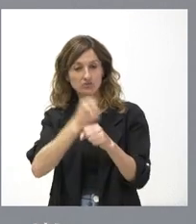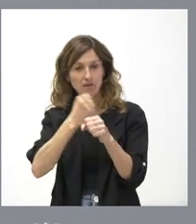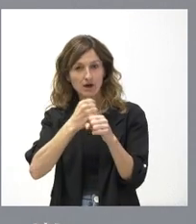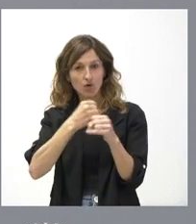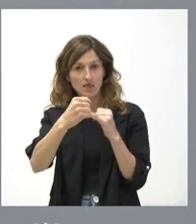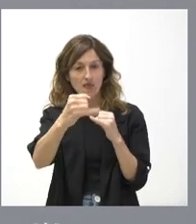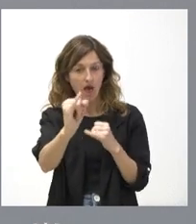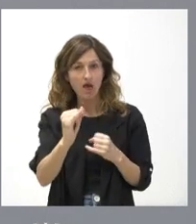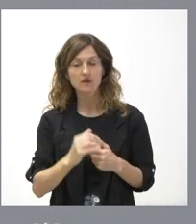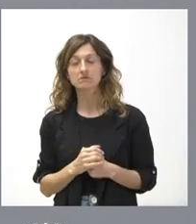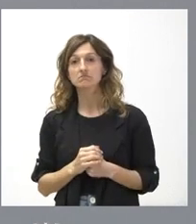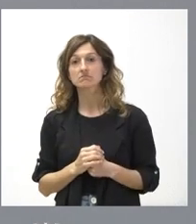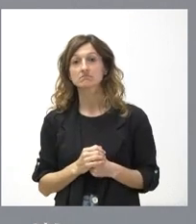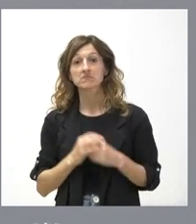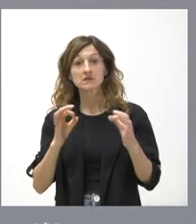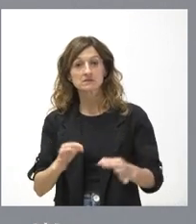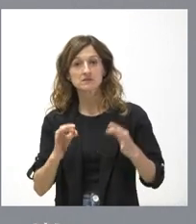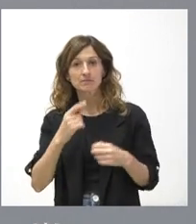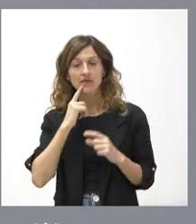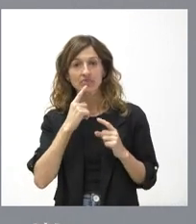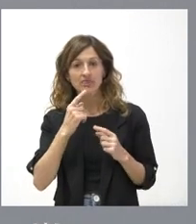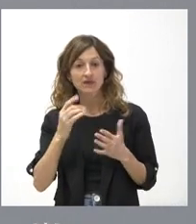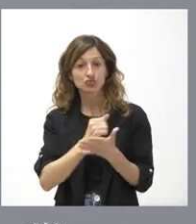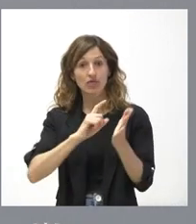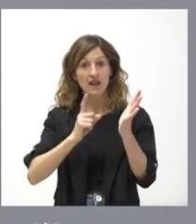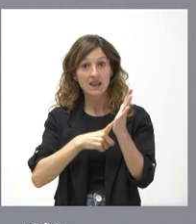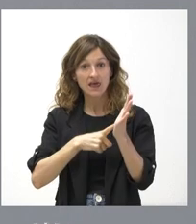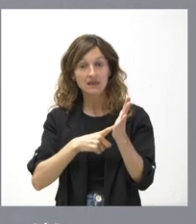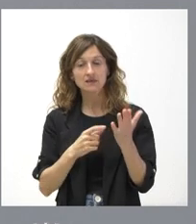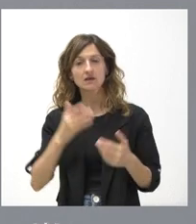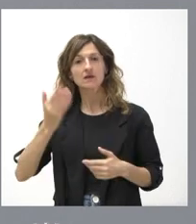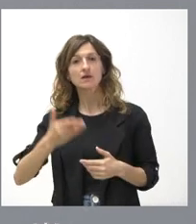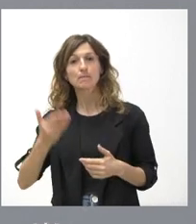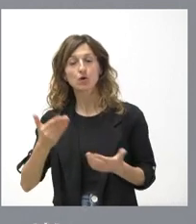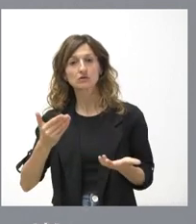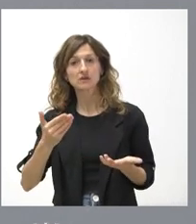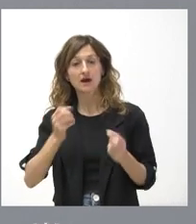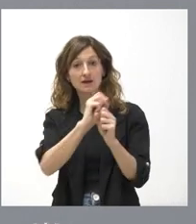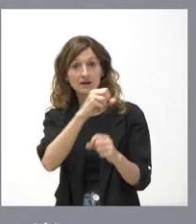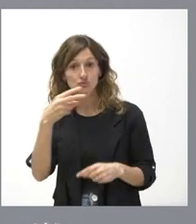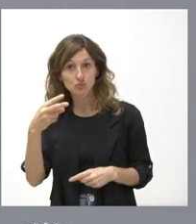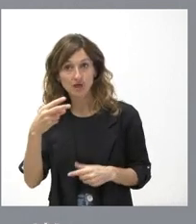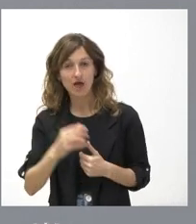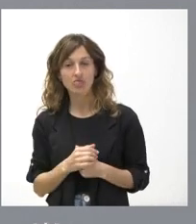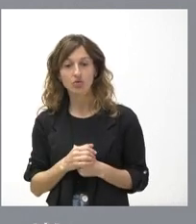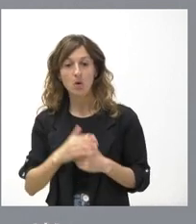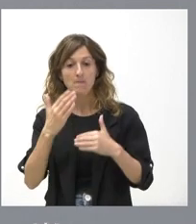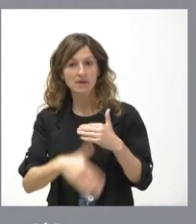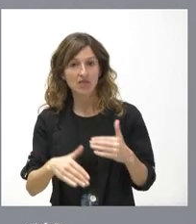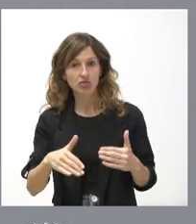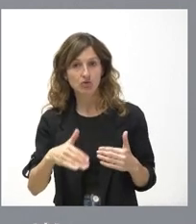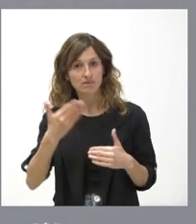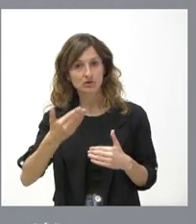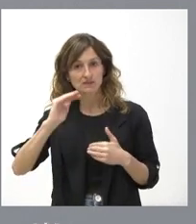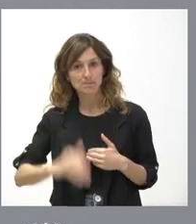y siempre hemos dicho, en caso de todas las leyes, que nos importa mucho más el resultado que el plazo. Nos importa